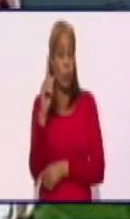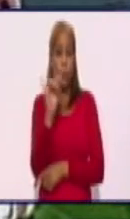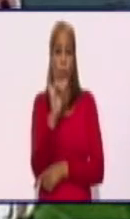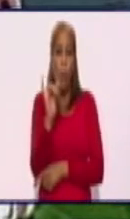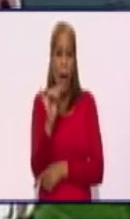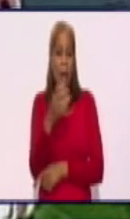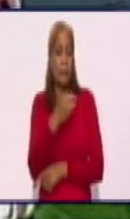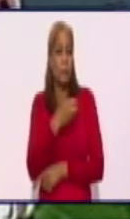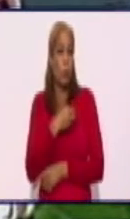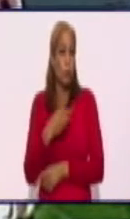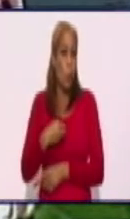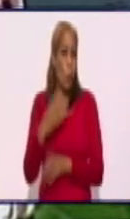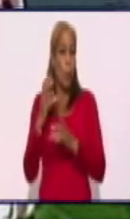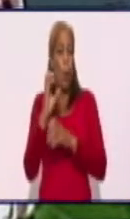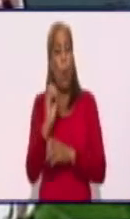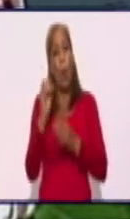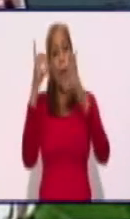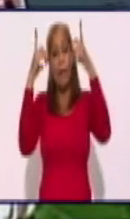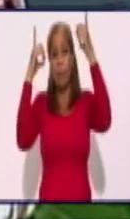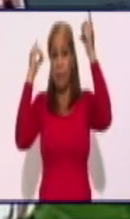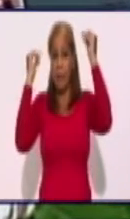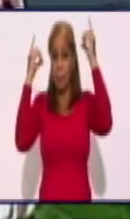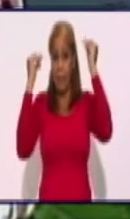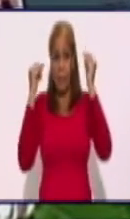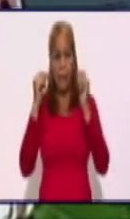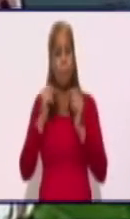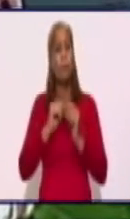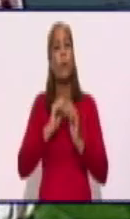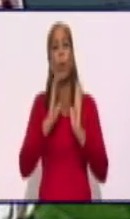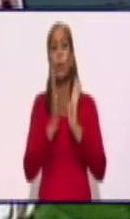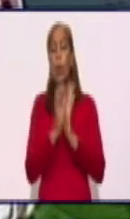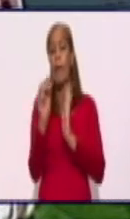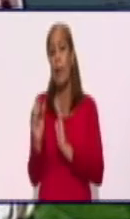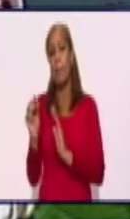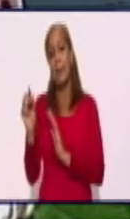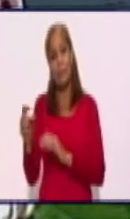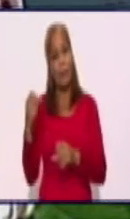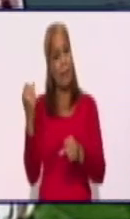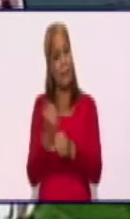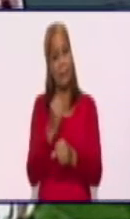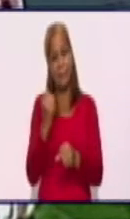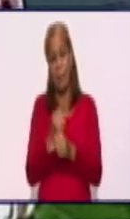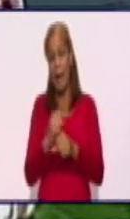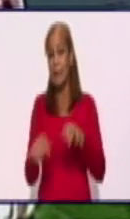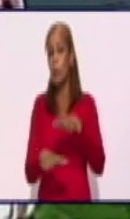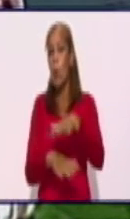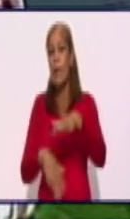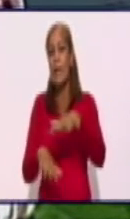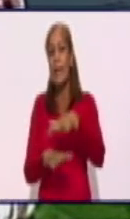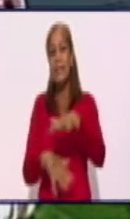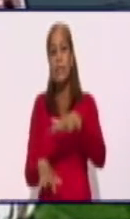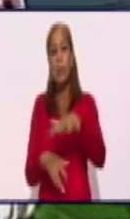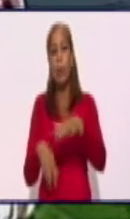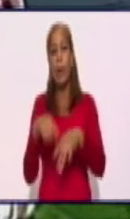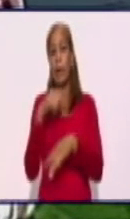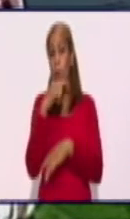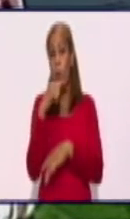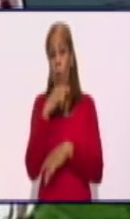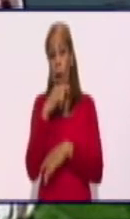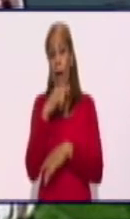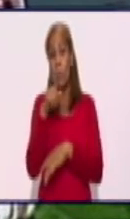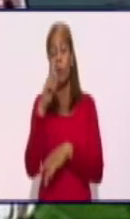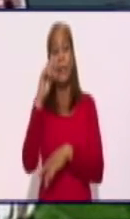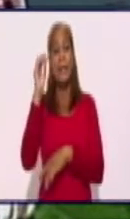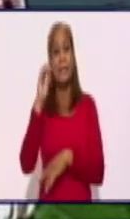y la enfermera de la familia o de los que están trabajando en zonas rojas que no ya son solo de salud, sino con el apoyo de educación,